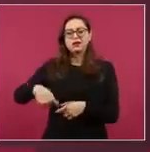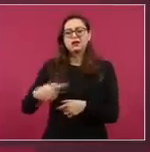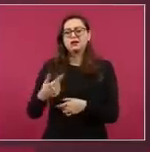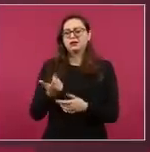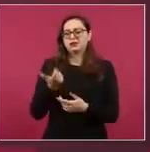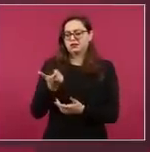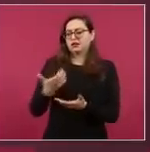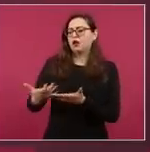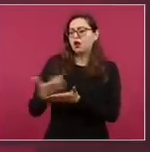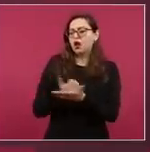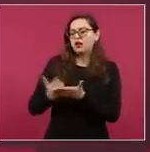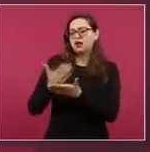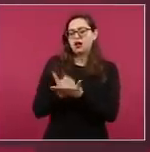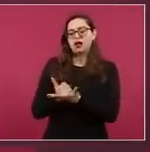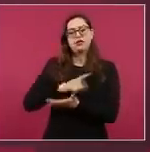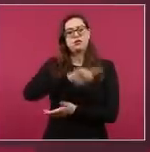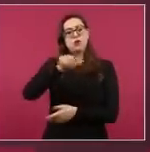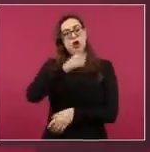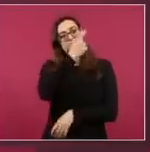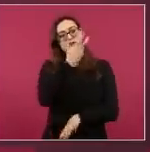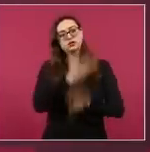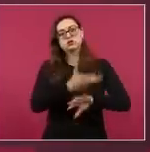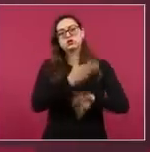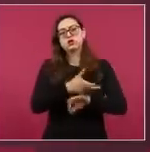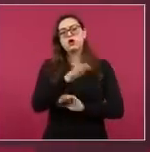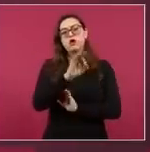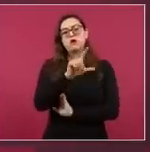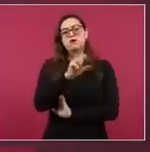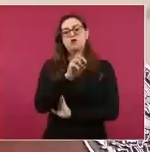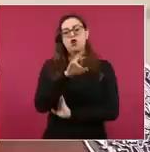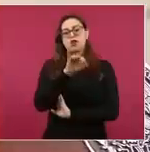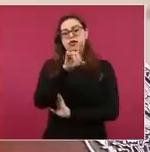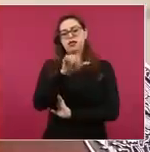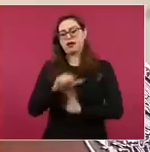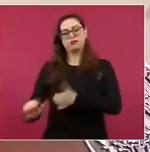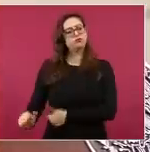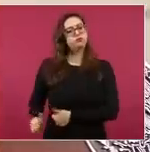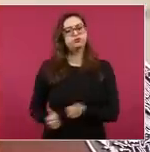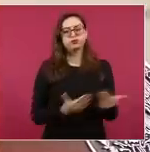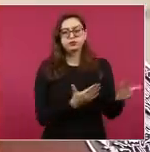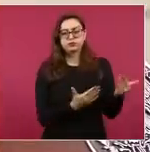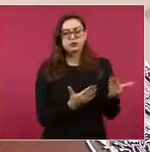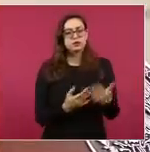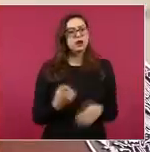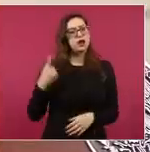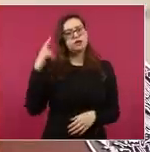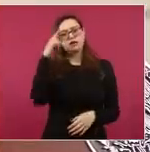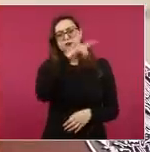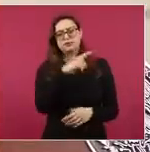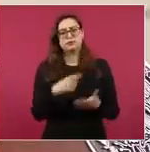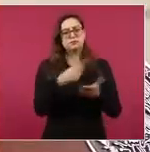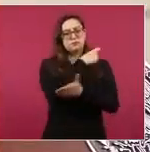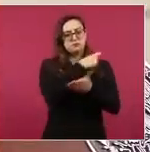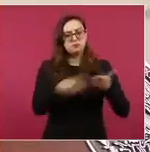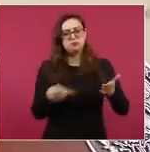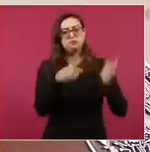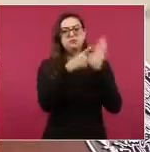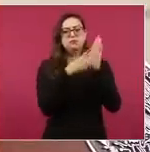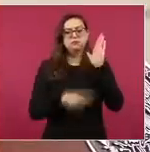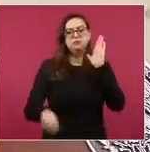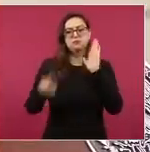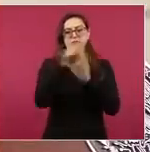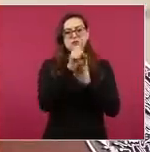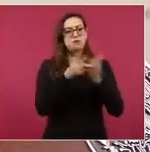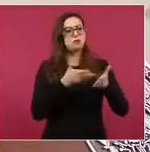Florida y se usaron para comprar departamentos y